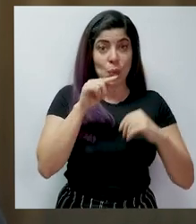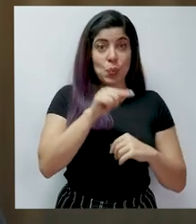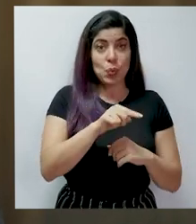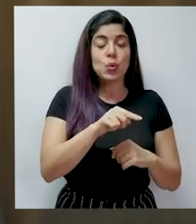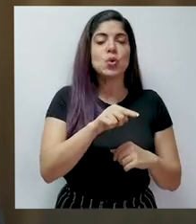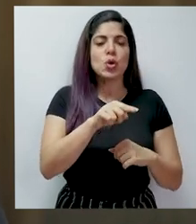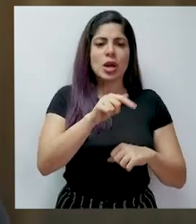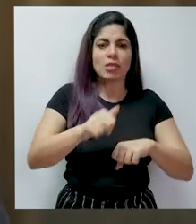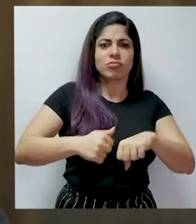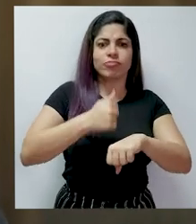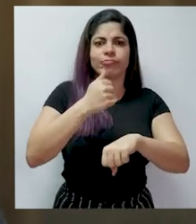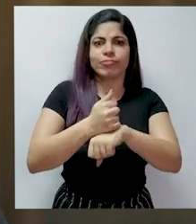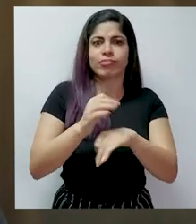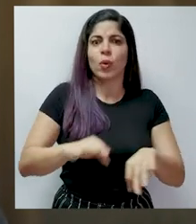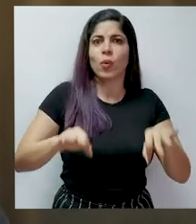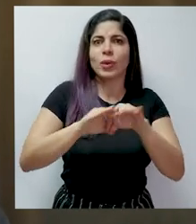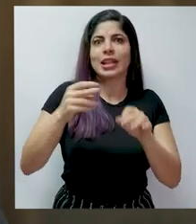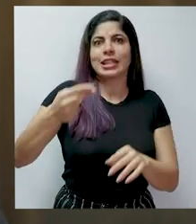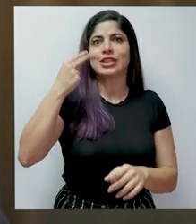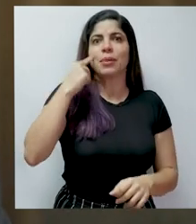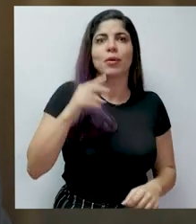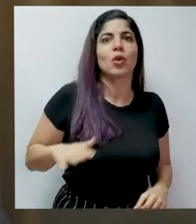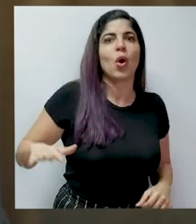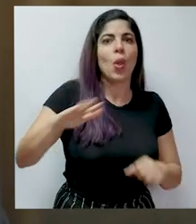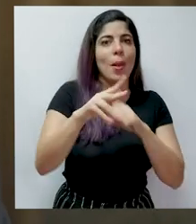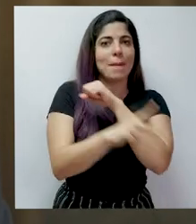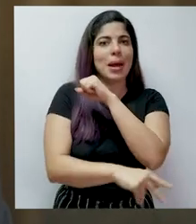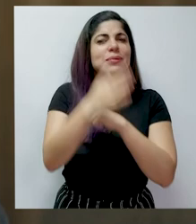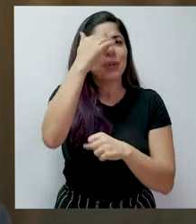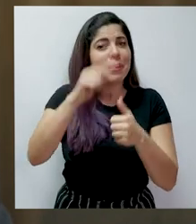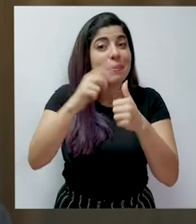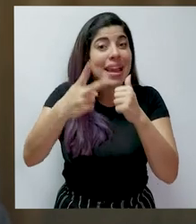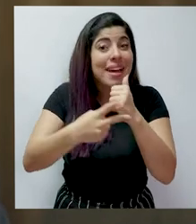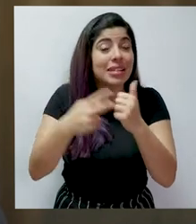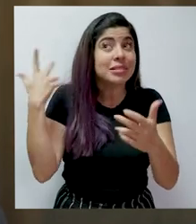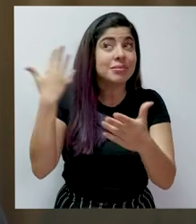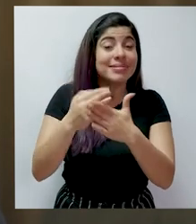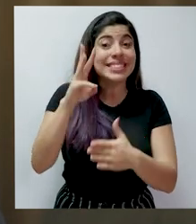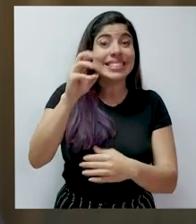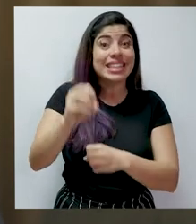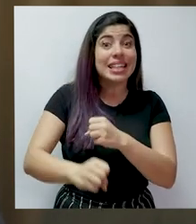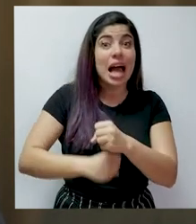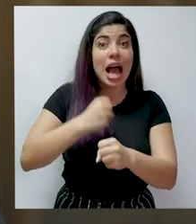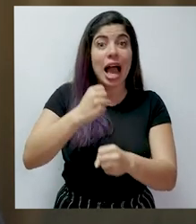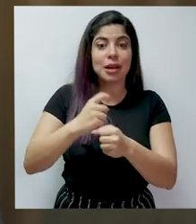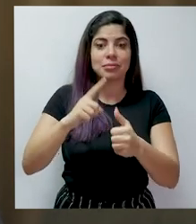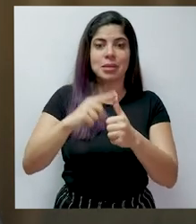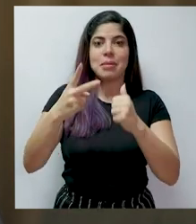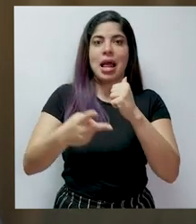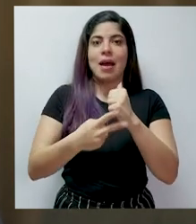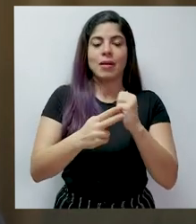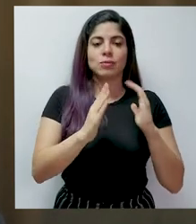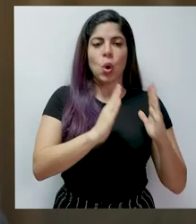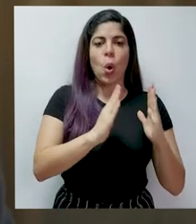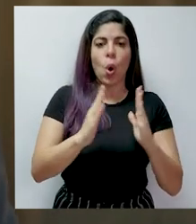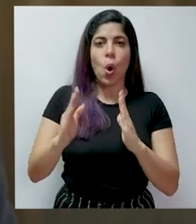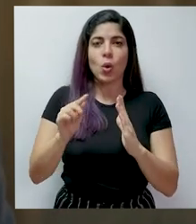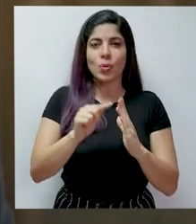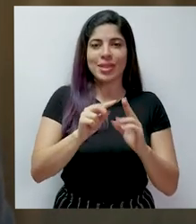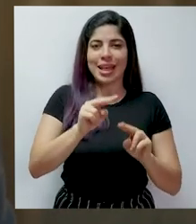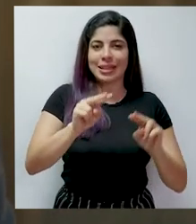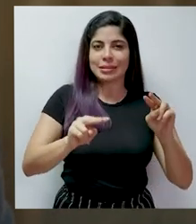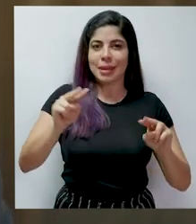Telecomunicaciones, se constituye un hecho histórico para el país, ya que por primera vez en 60 años estamos realizando un